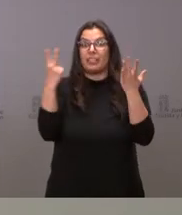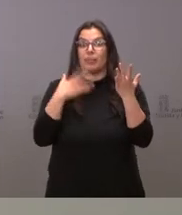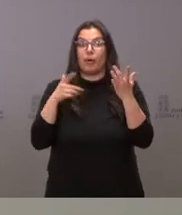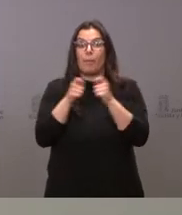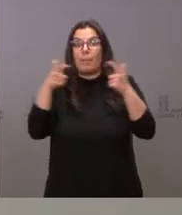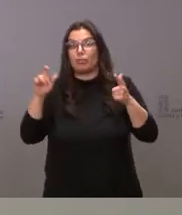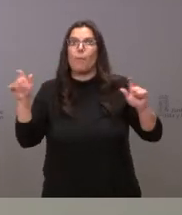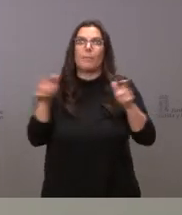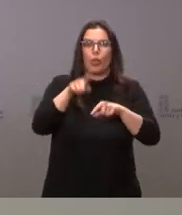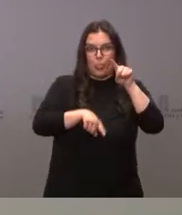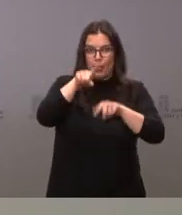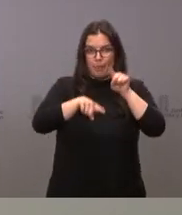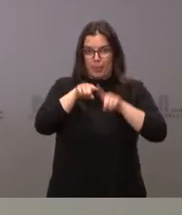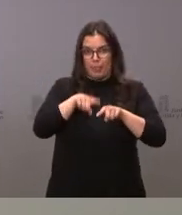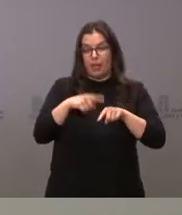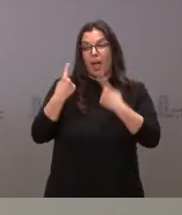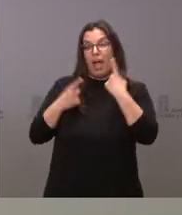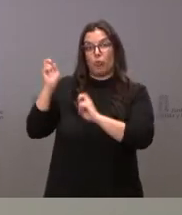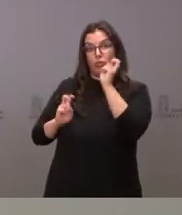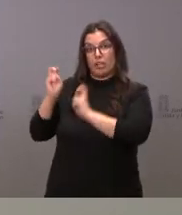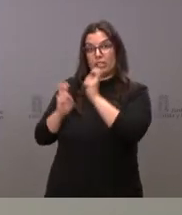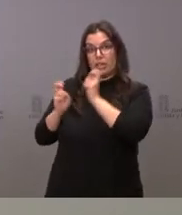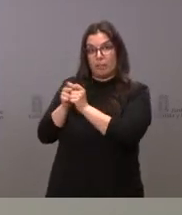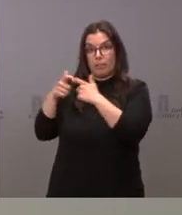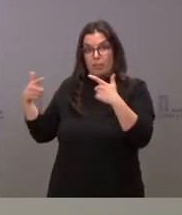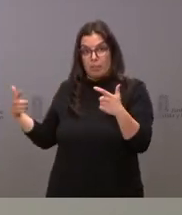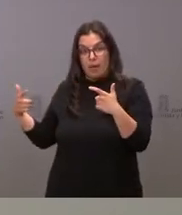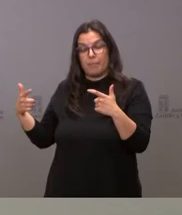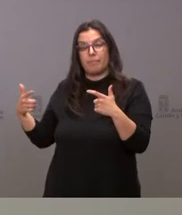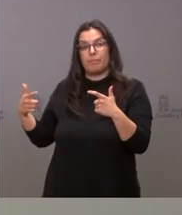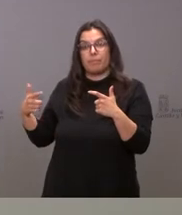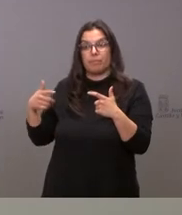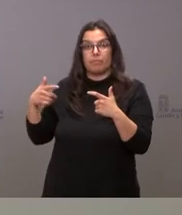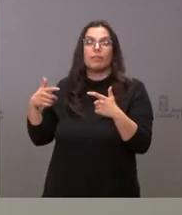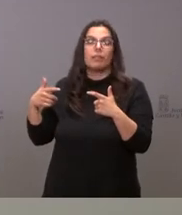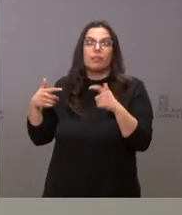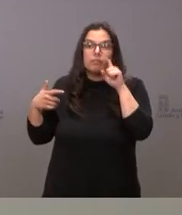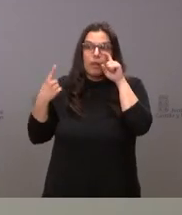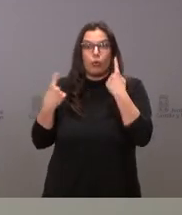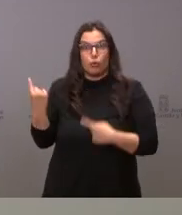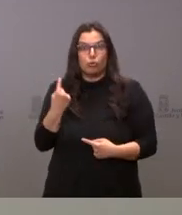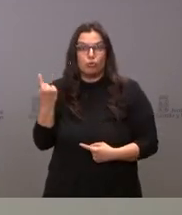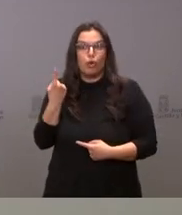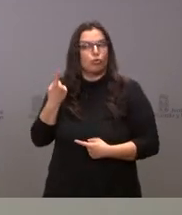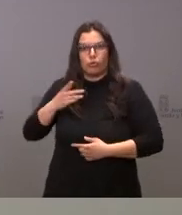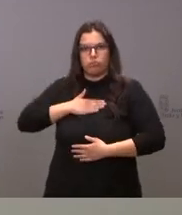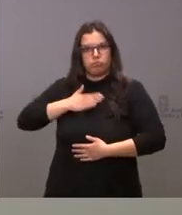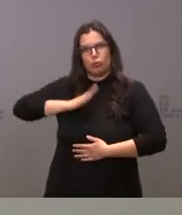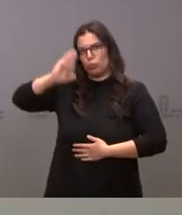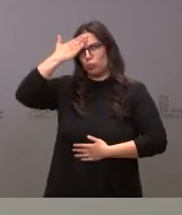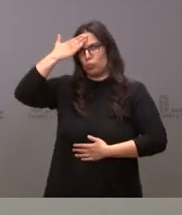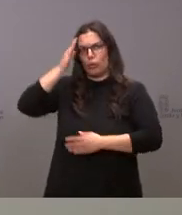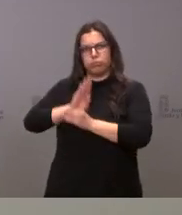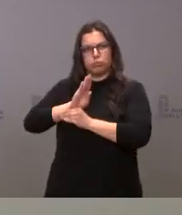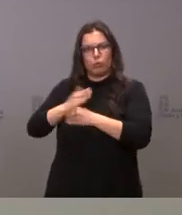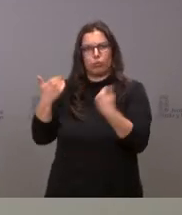circunstancia. Por un lado, la llegada de menores no acompañantes desde Ucrania, que son objeto del sistema de protección de la Junta de Castilla y León,